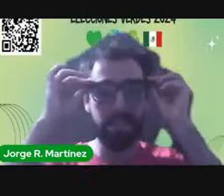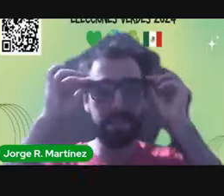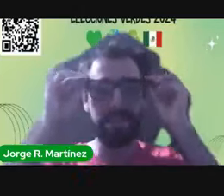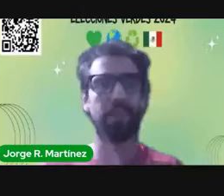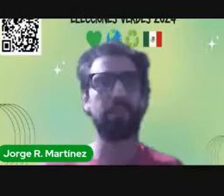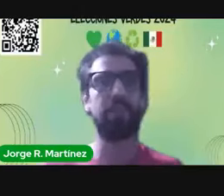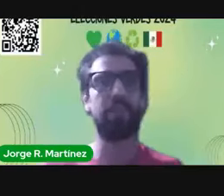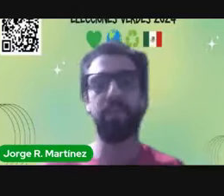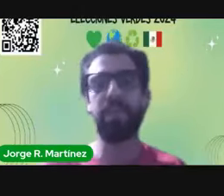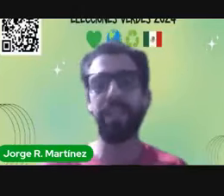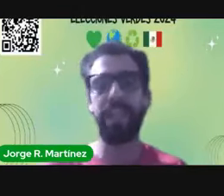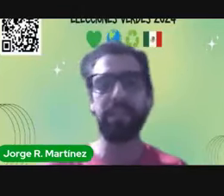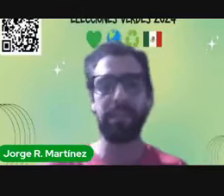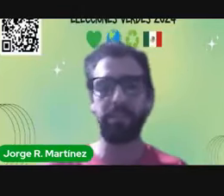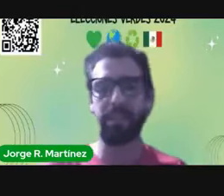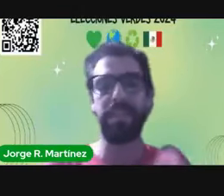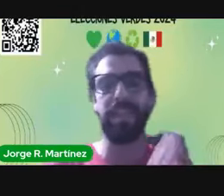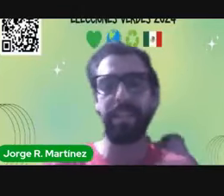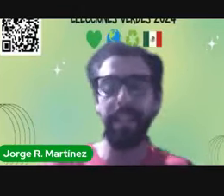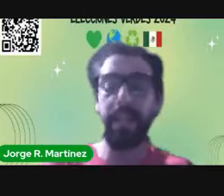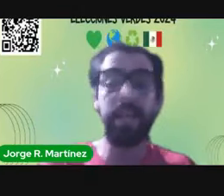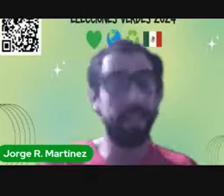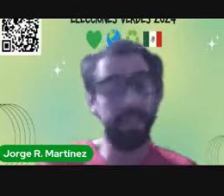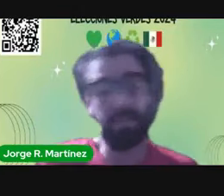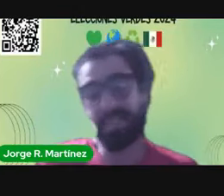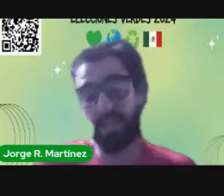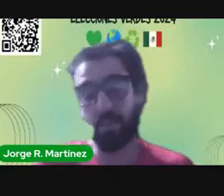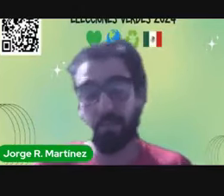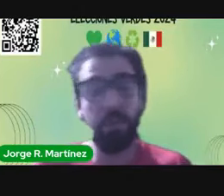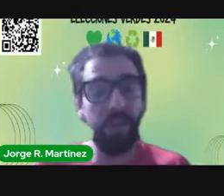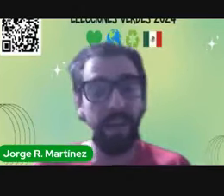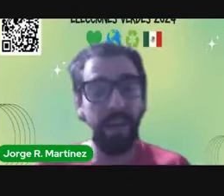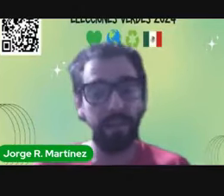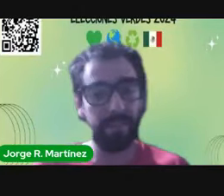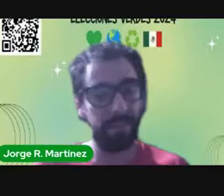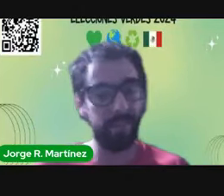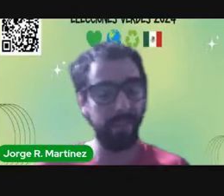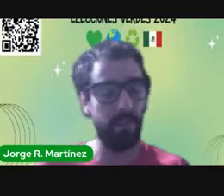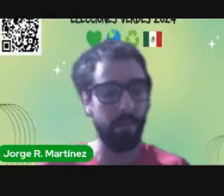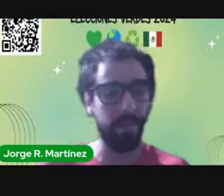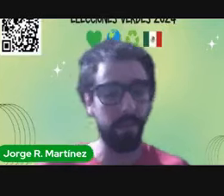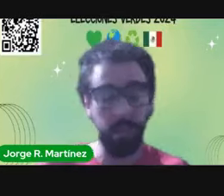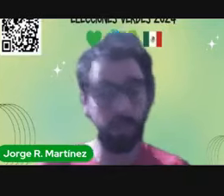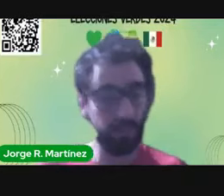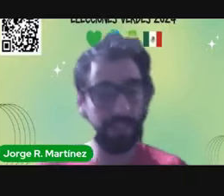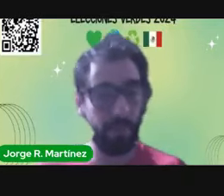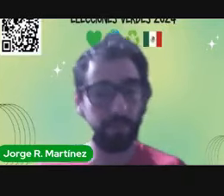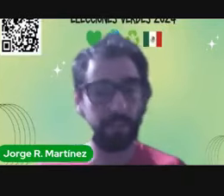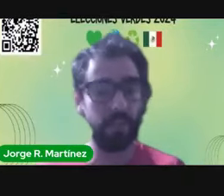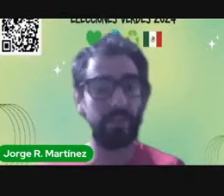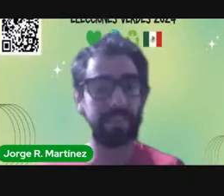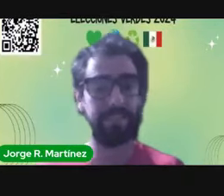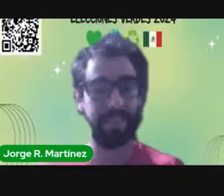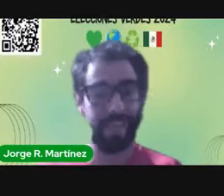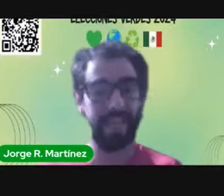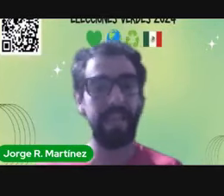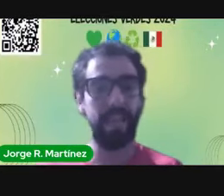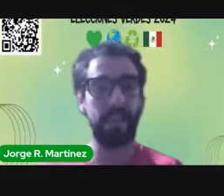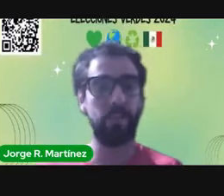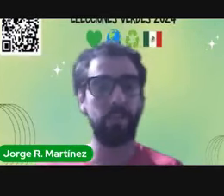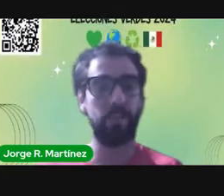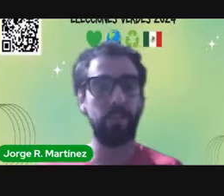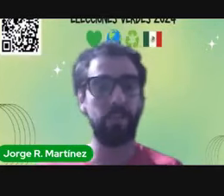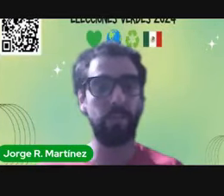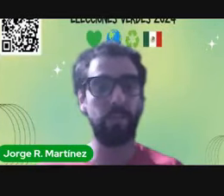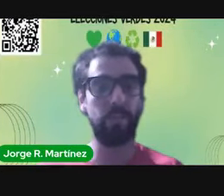temas de desarrollo que no vayan nada más con el tema de energía que además se quedó muy frenado en este sexenio en México entonces estaban buscando diversificar en